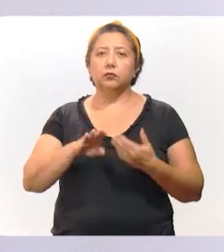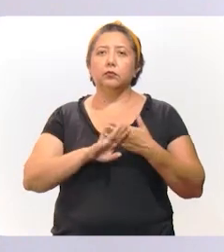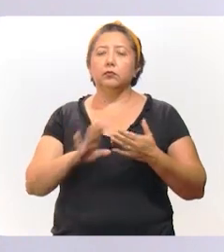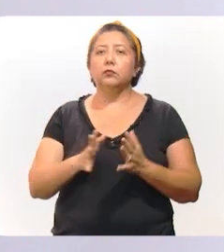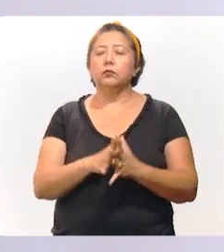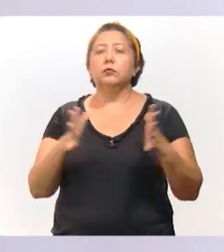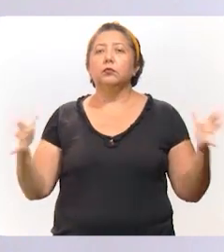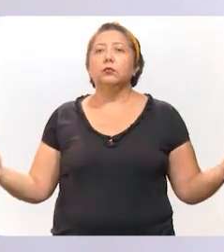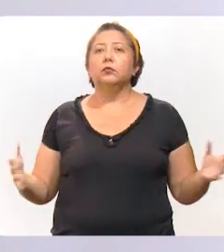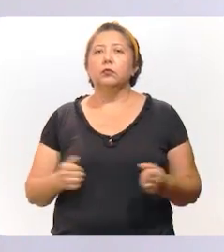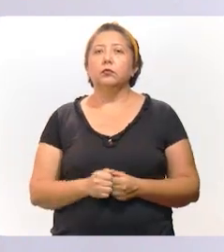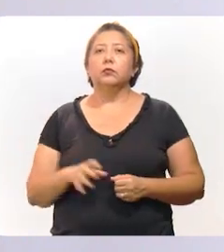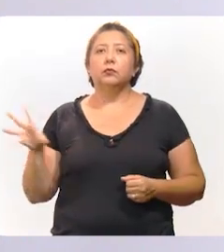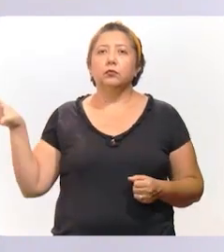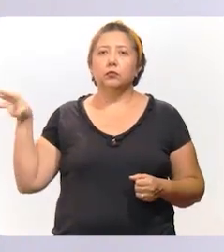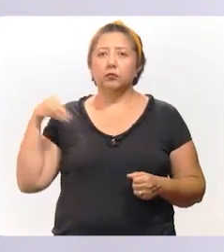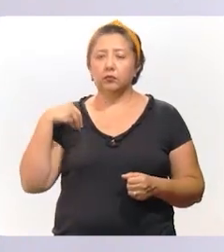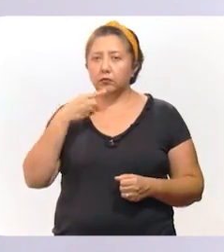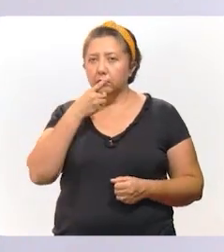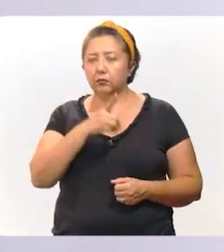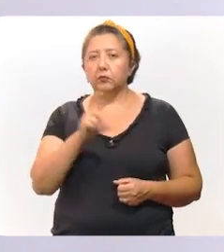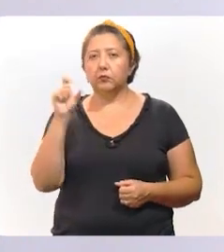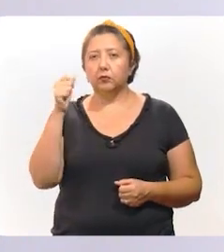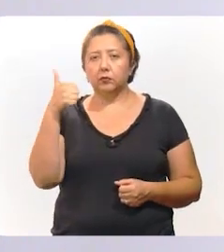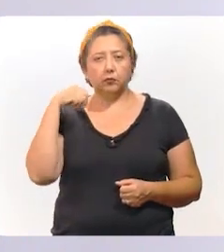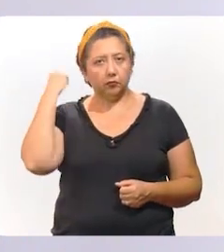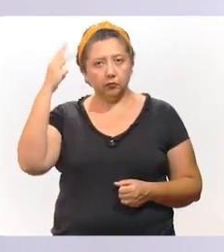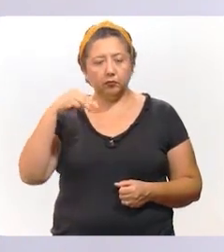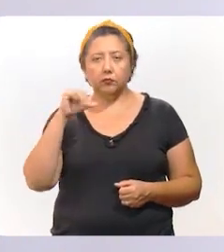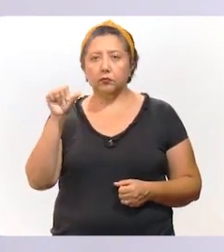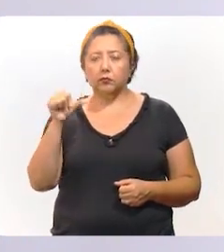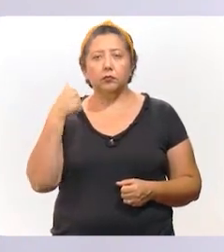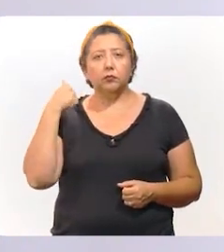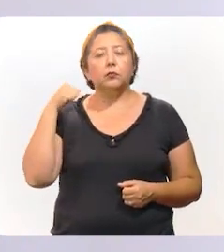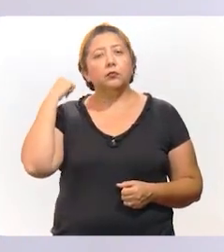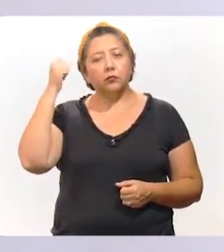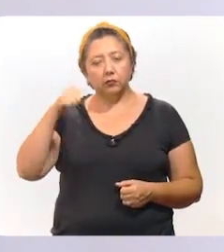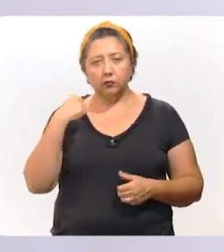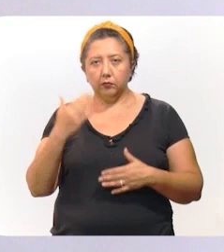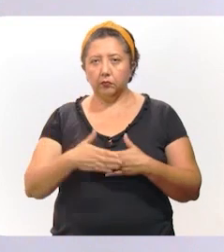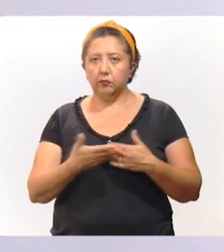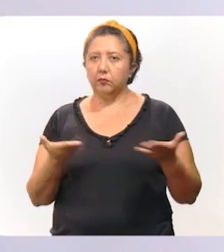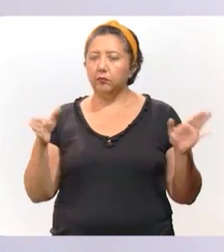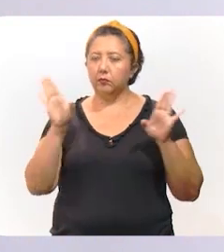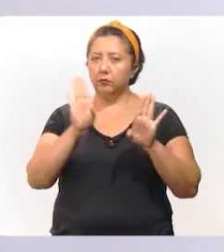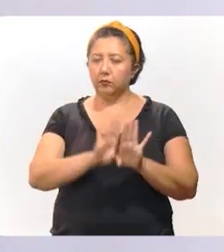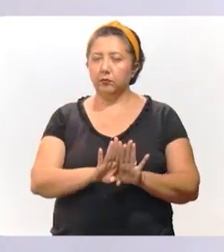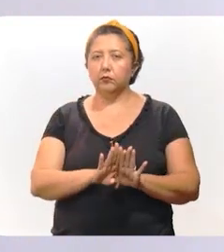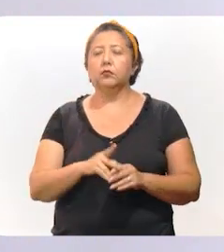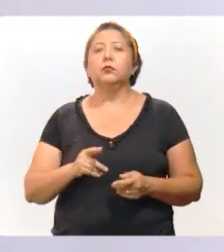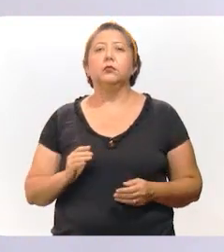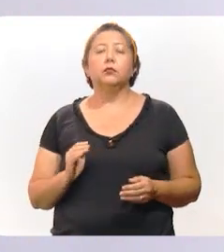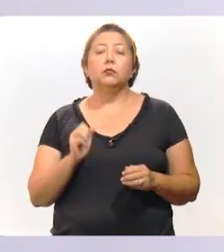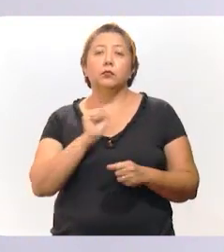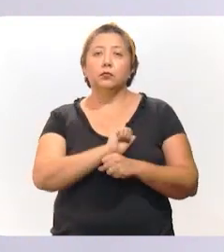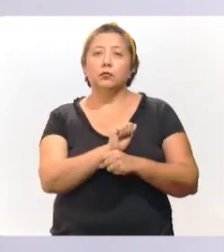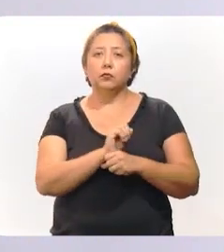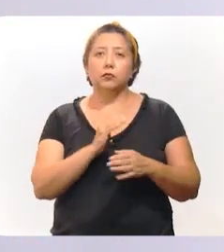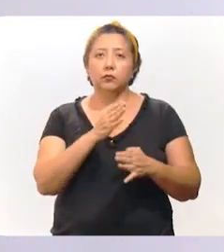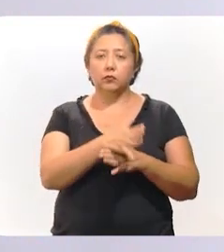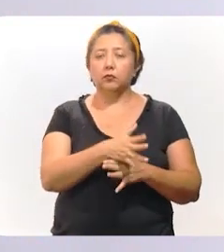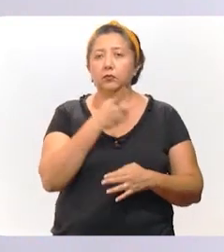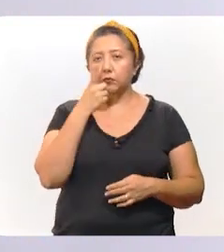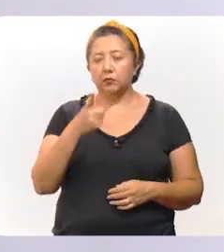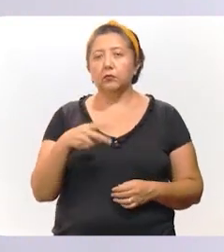evitar un incremento en el número de contagios, del 26 de marzo al 11 de abril próximo, permanecerán cerrados, tanto al tránsito vehicular